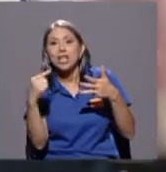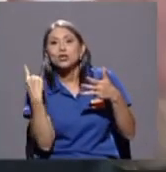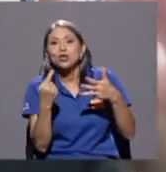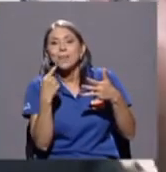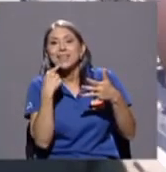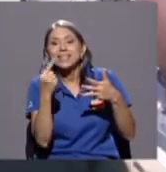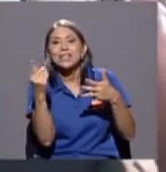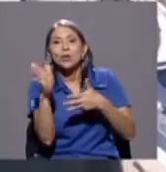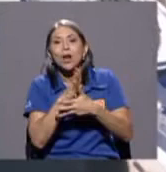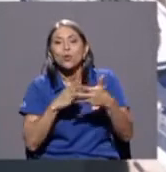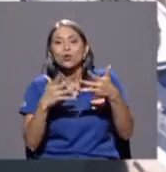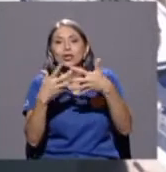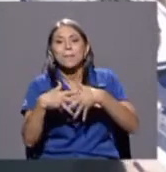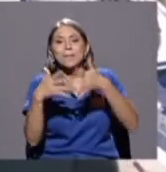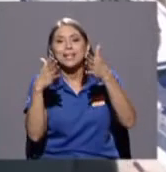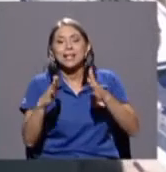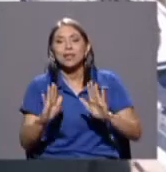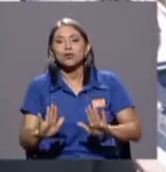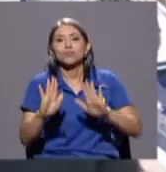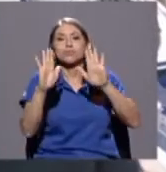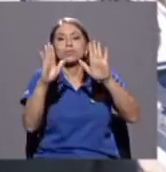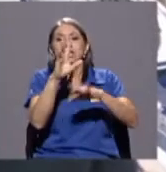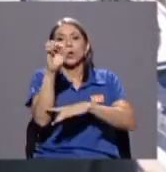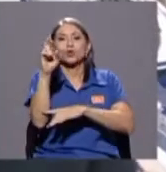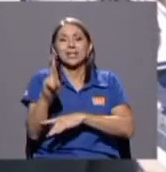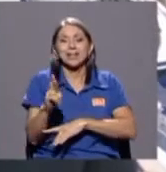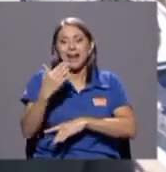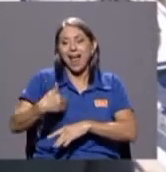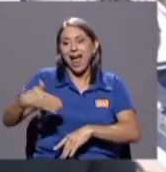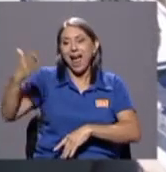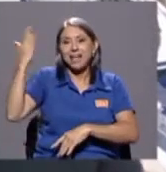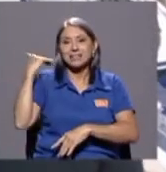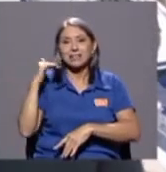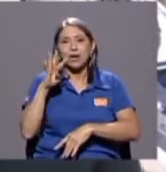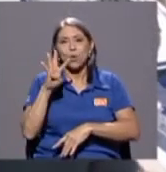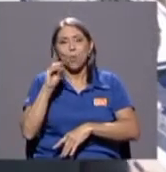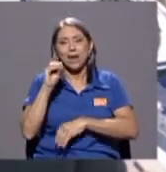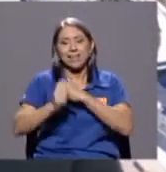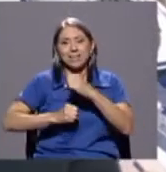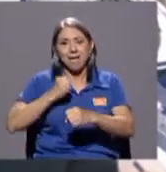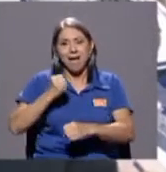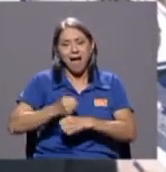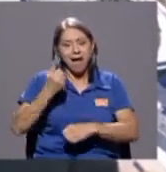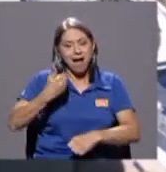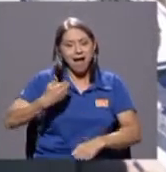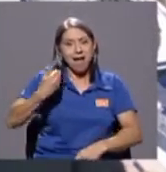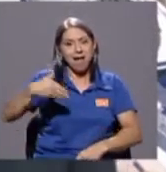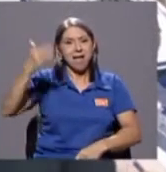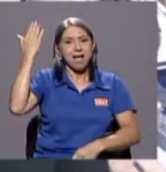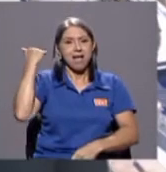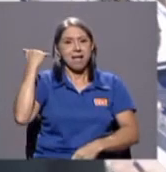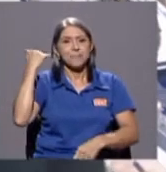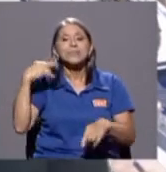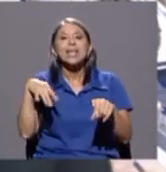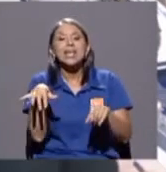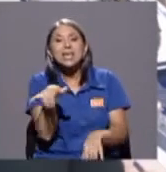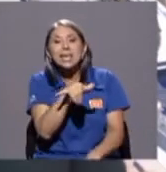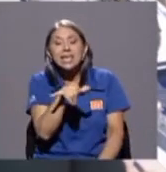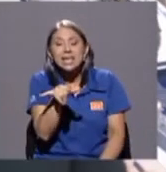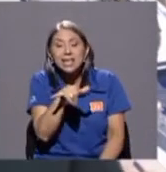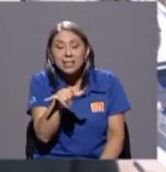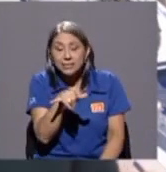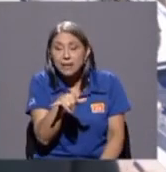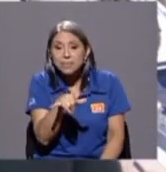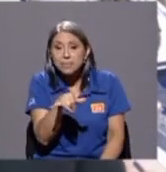rica hace 40 años o para atrás desde luego y también yo quisiera destacar